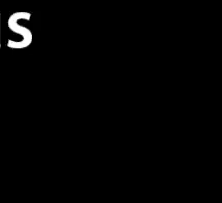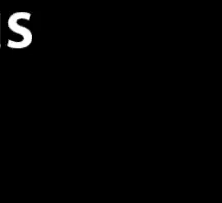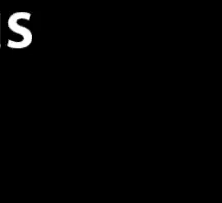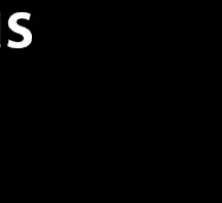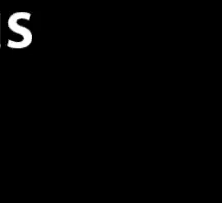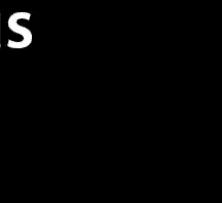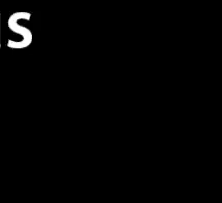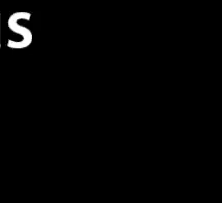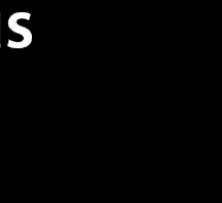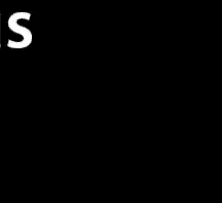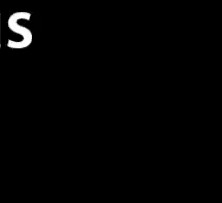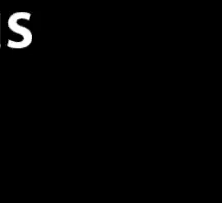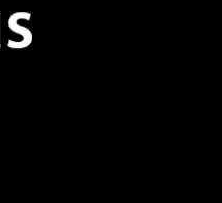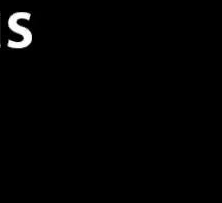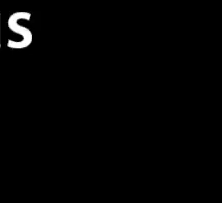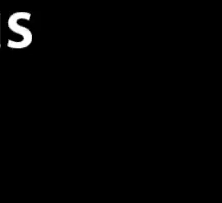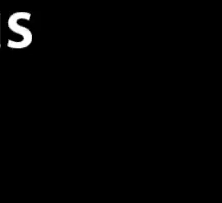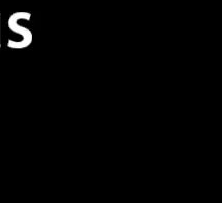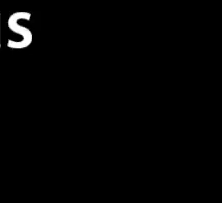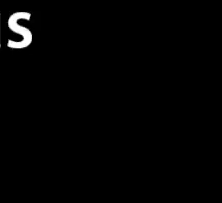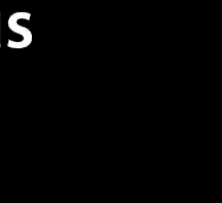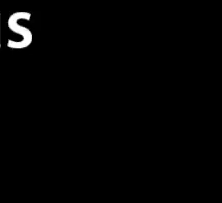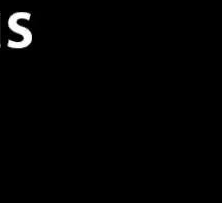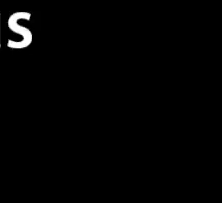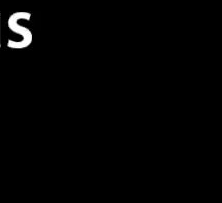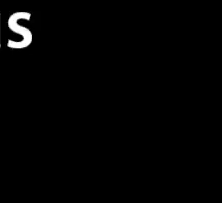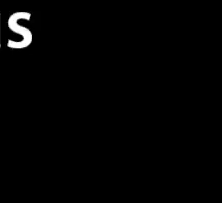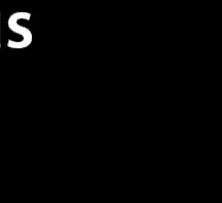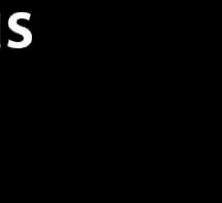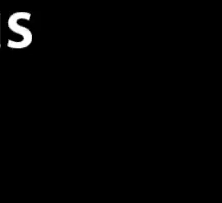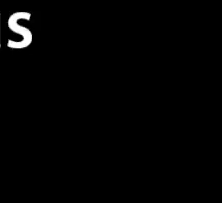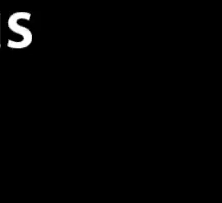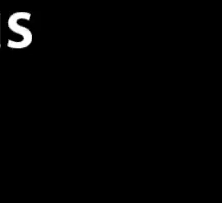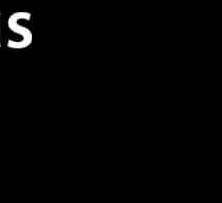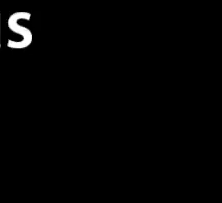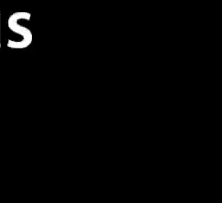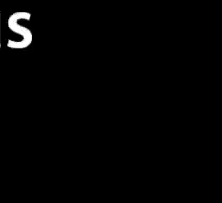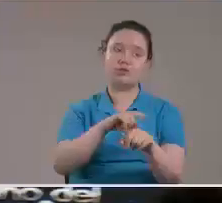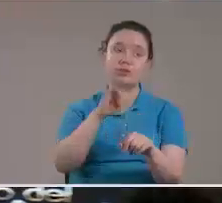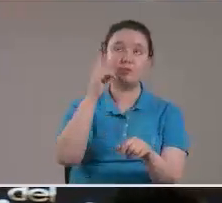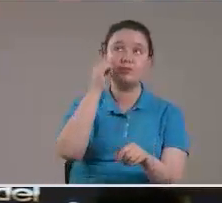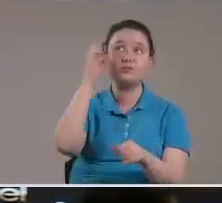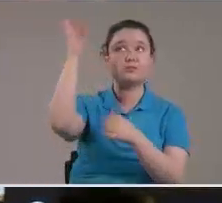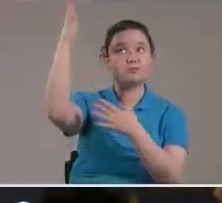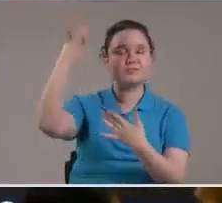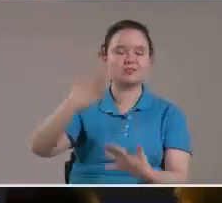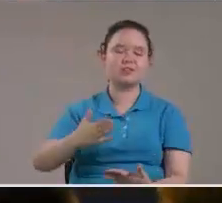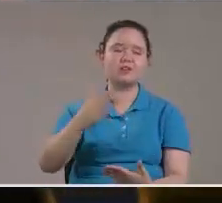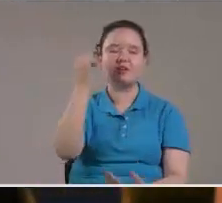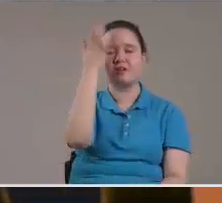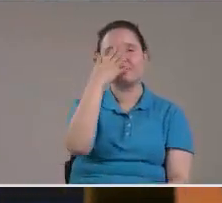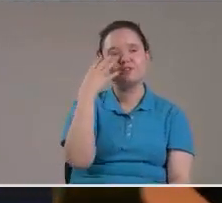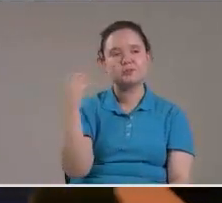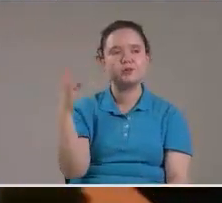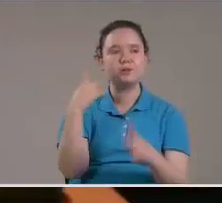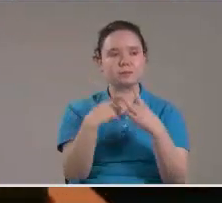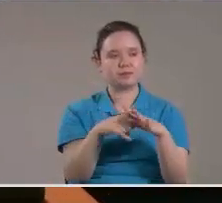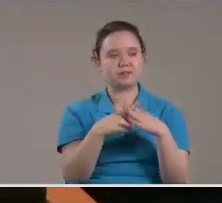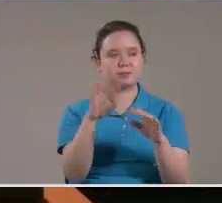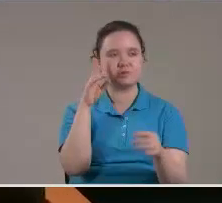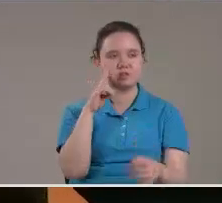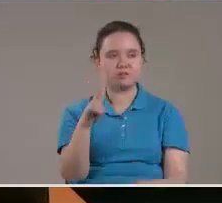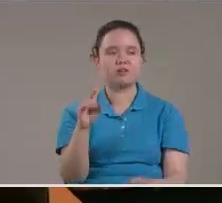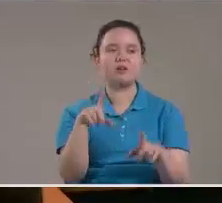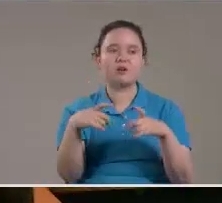más exacto 64 años Bastante tiempo Nos ha dado el Señor Y en lo espiritual Lo empezamos a ver